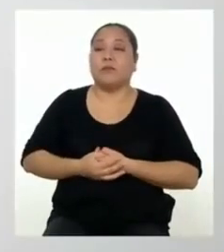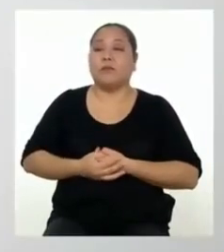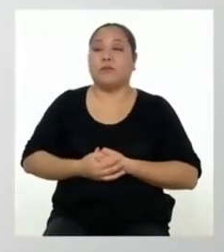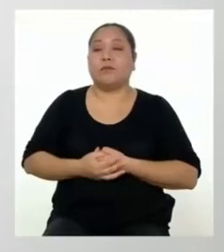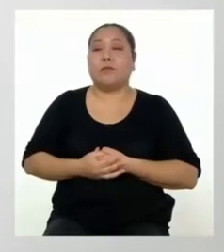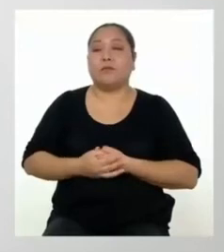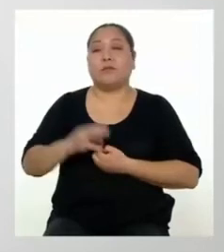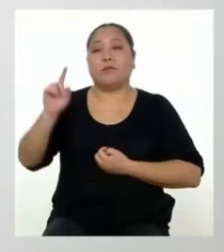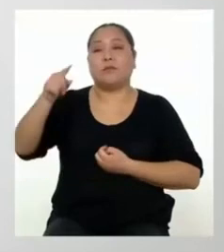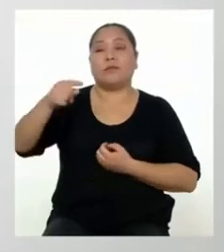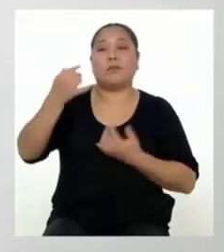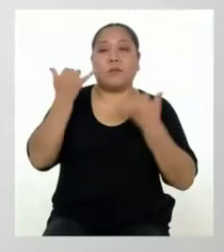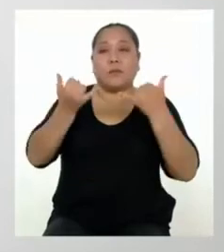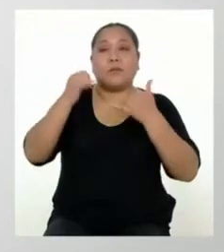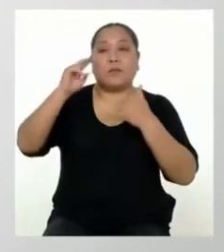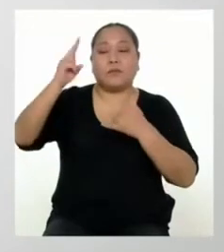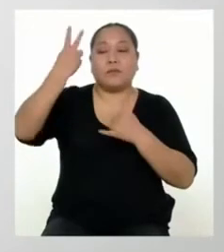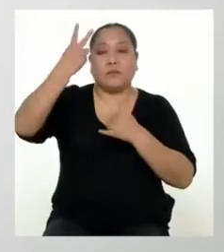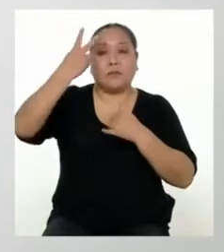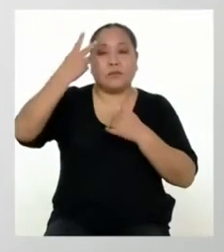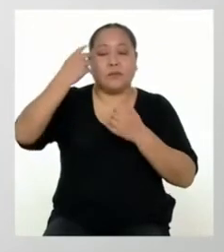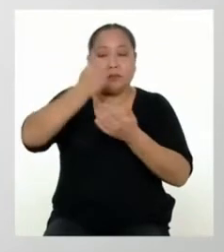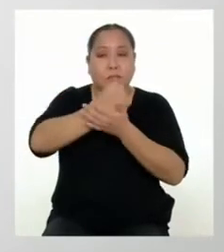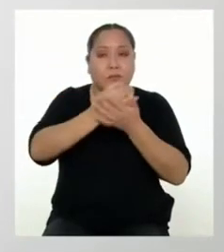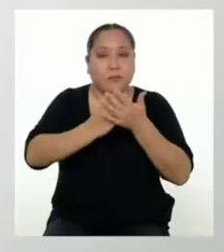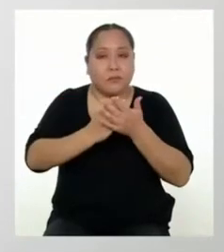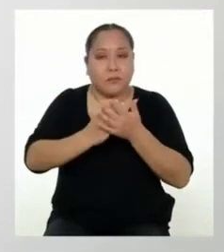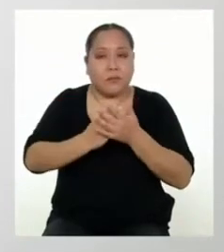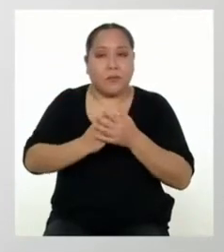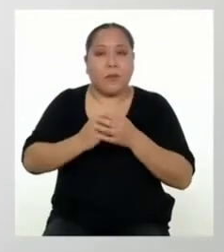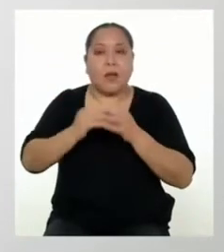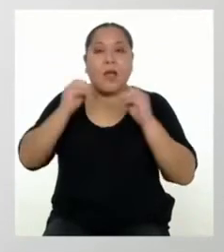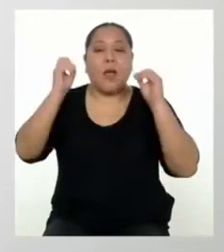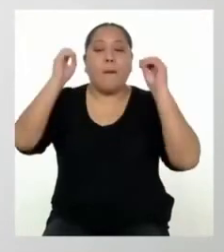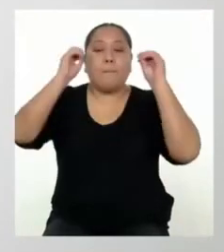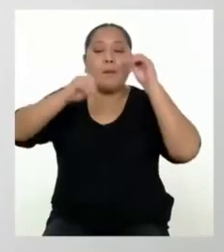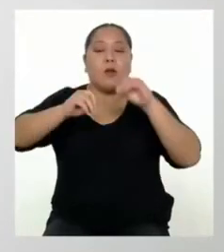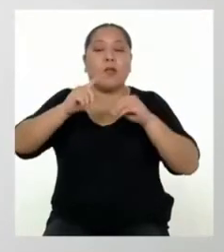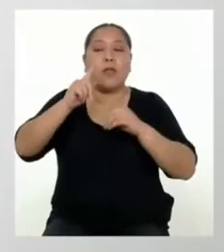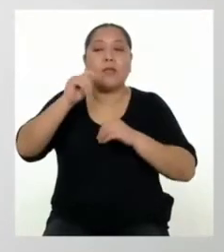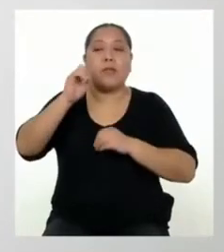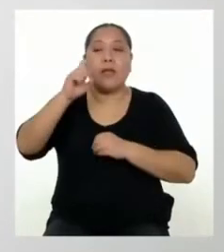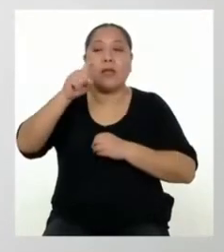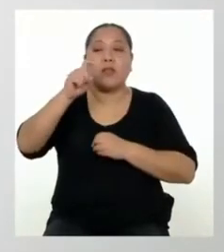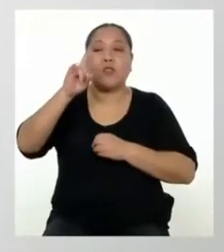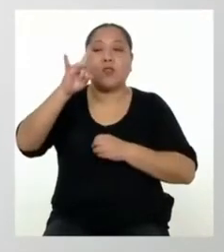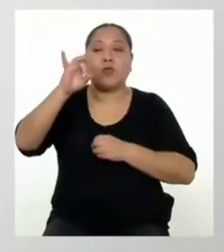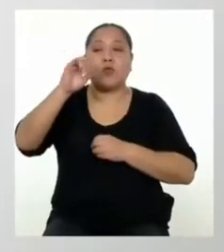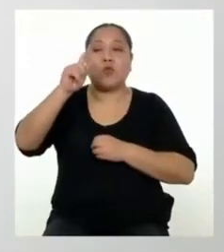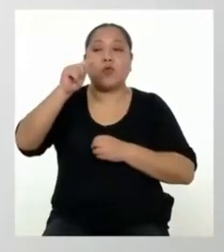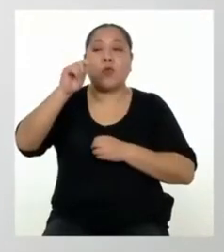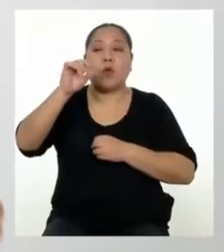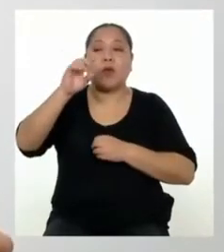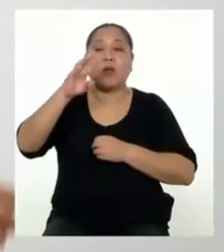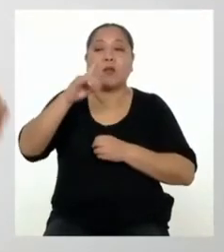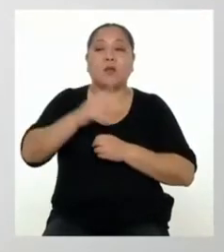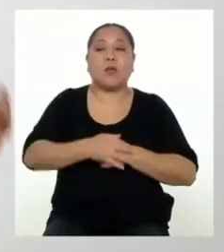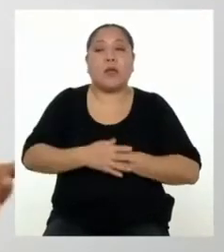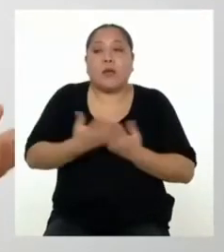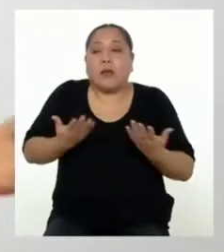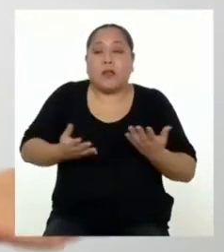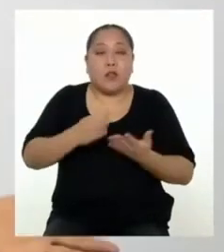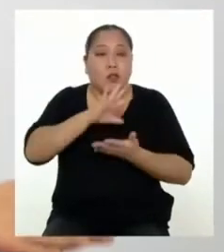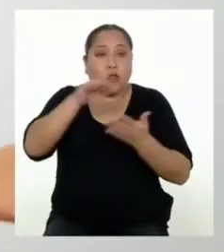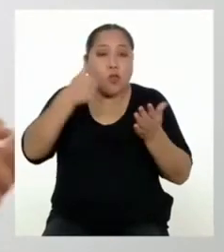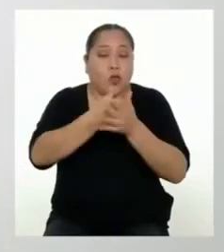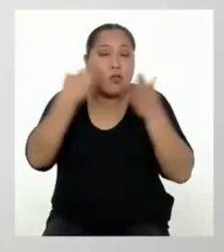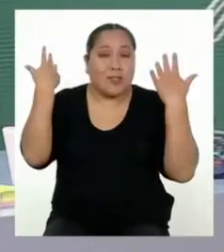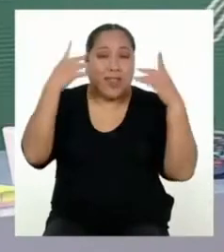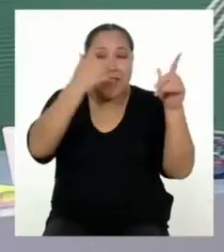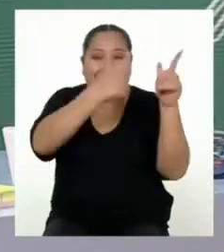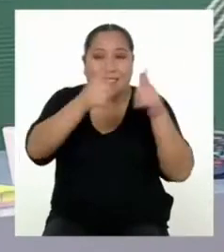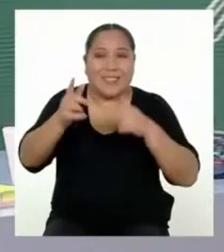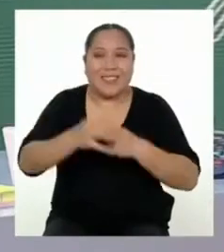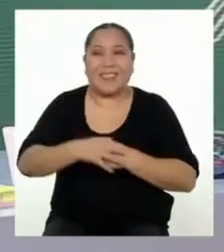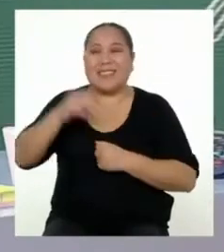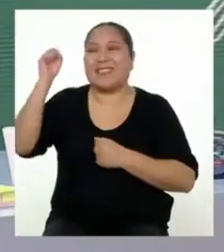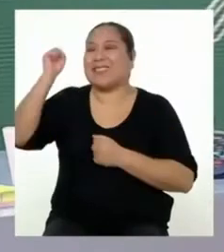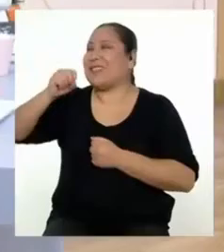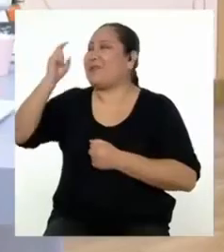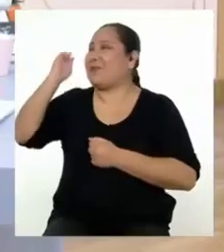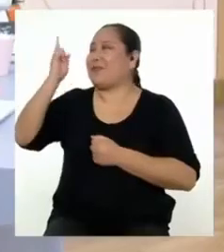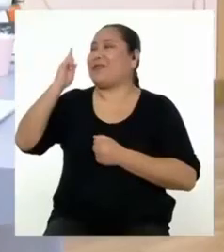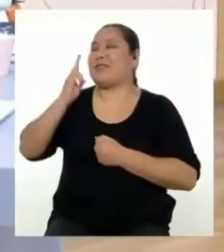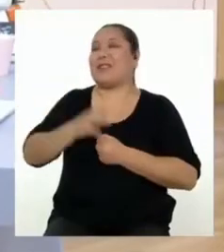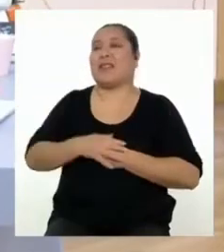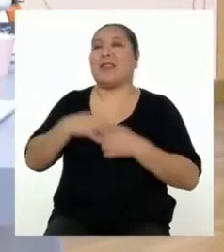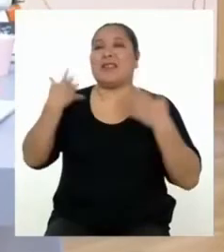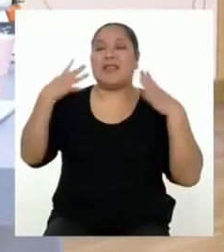Ahora viene la segunda parte del reto de hoy. Textualizar lo que hemos planificado hasta ahora. ¿Estamos todas y todos listos? Sí,